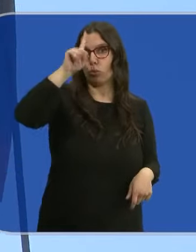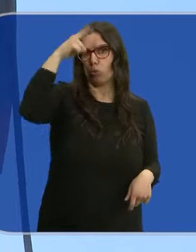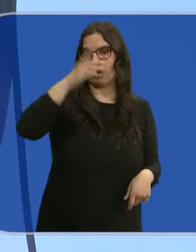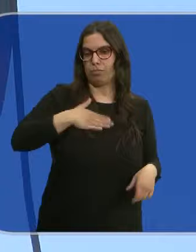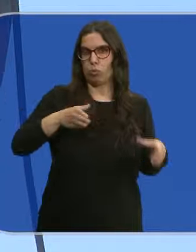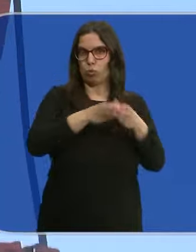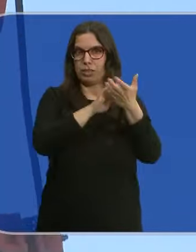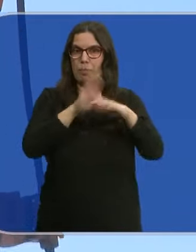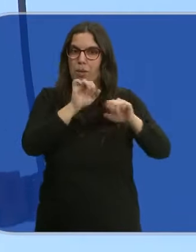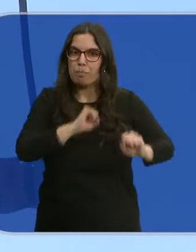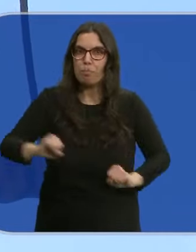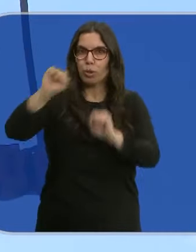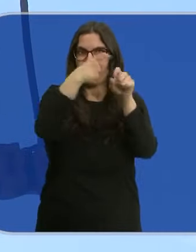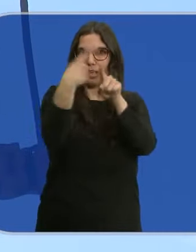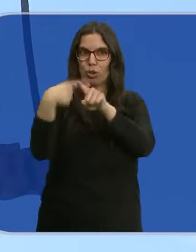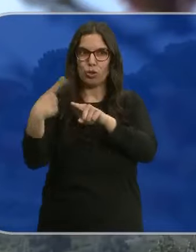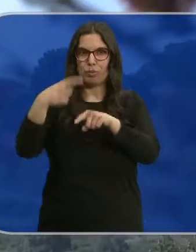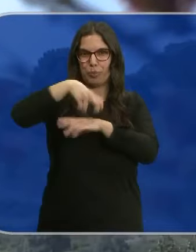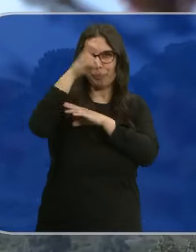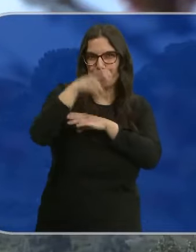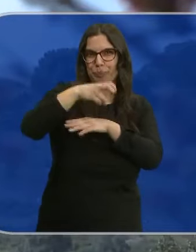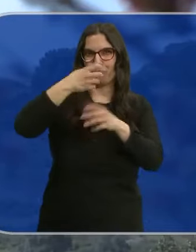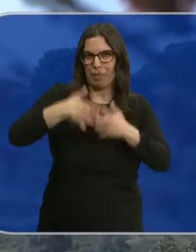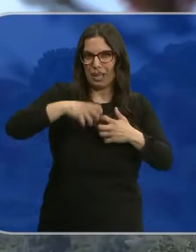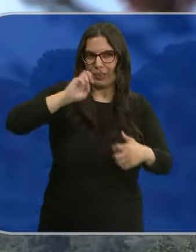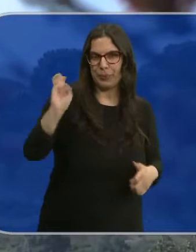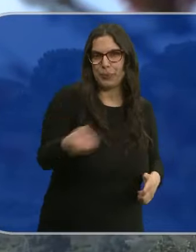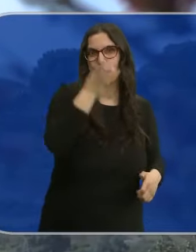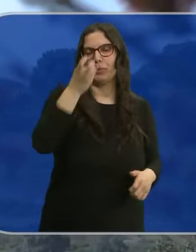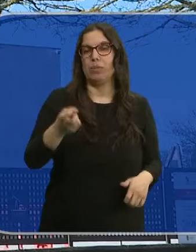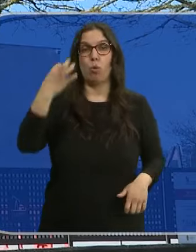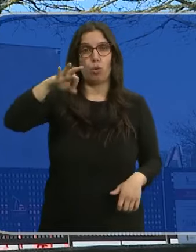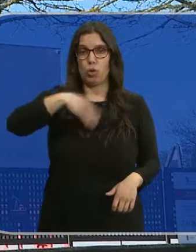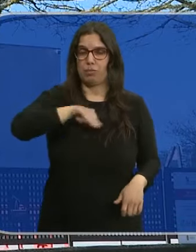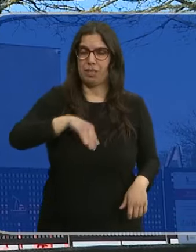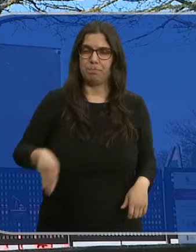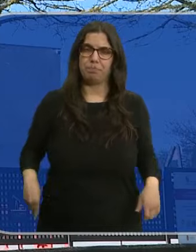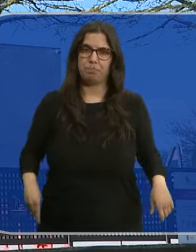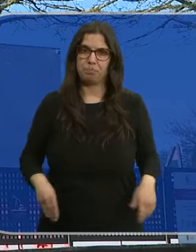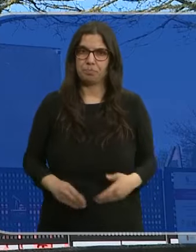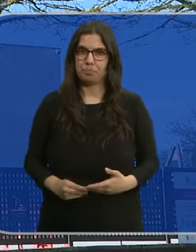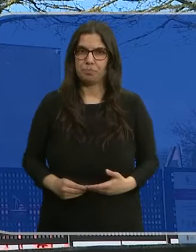por la Junta para proteger los elementos de este campo petrolífero terrestre único en España.